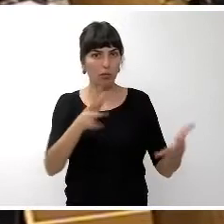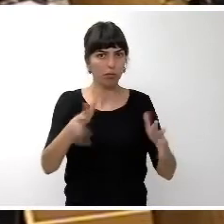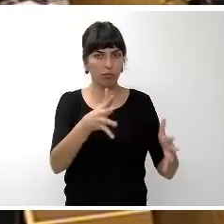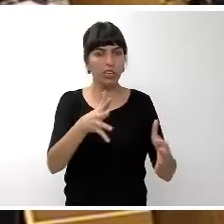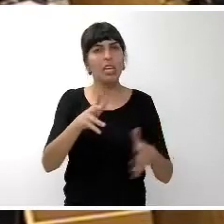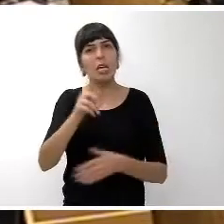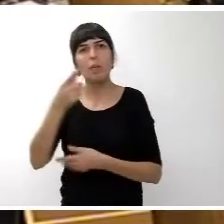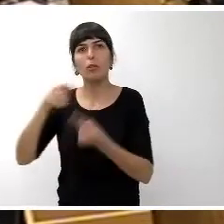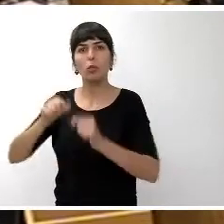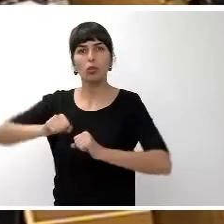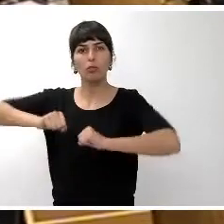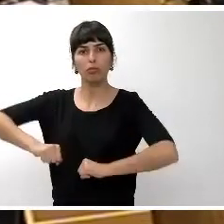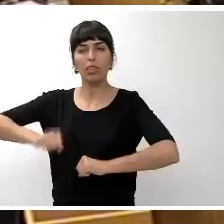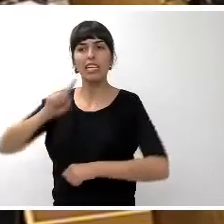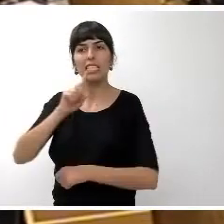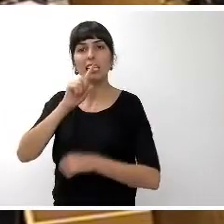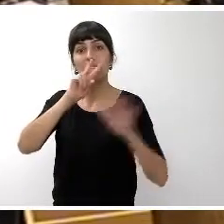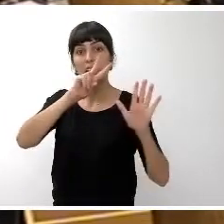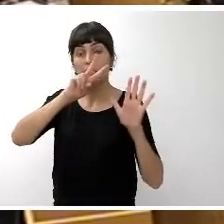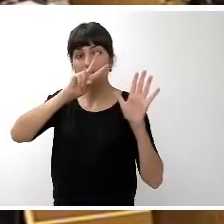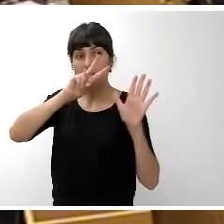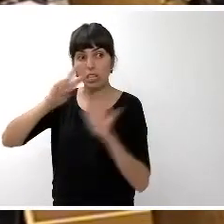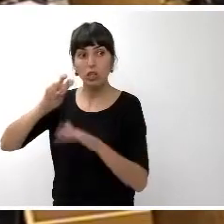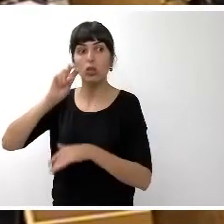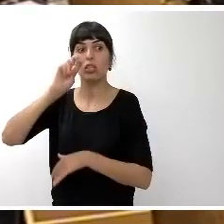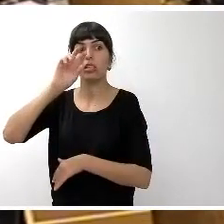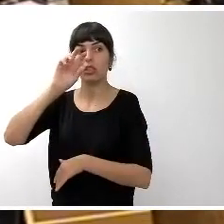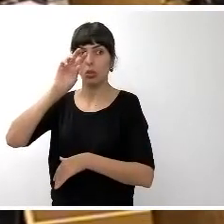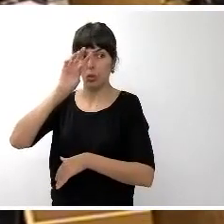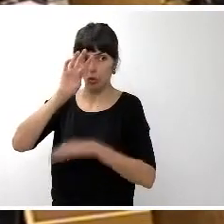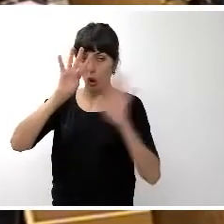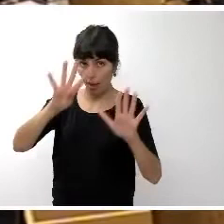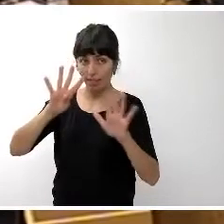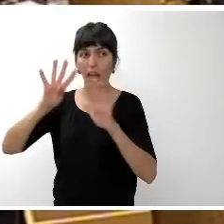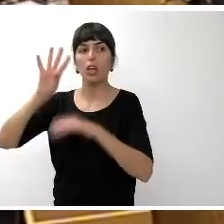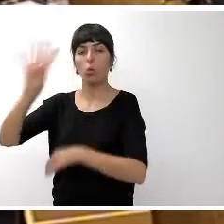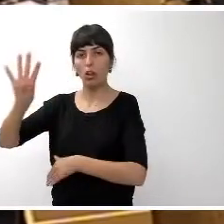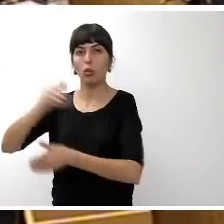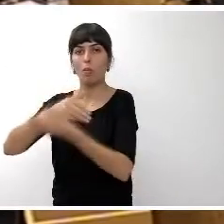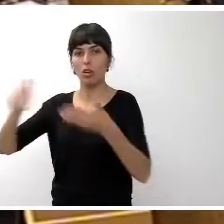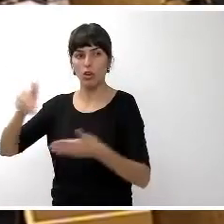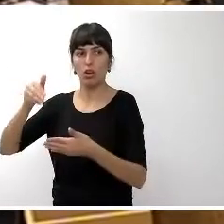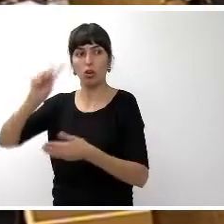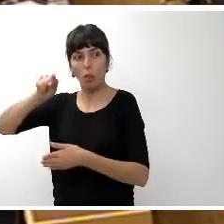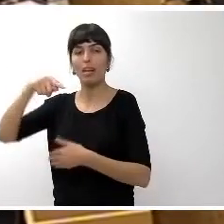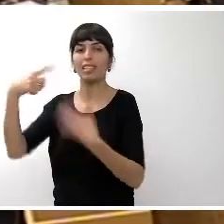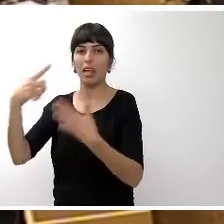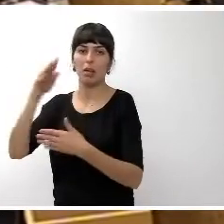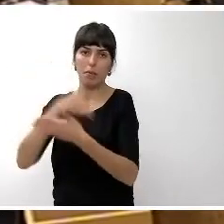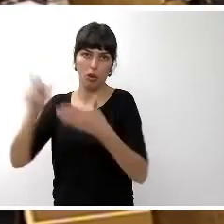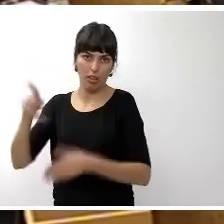consolidado de 794,6 millones de euros en el cual se puede reflejar